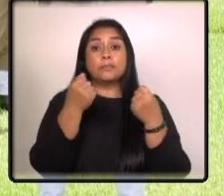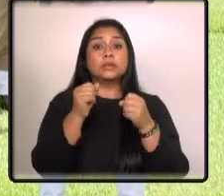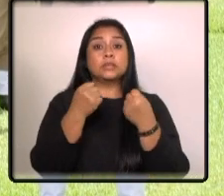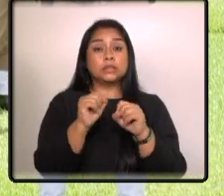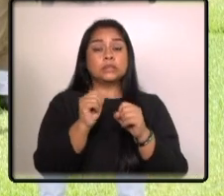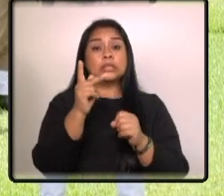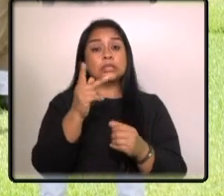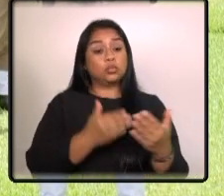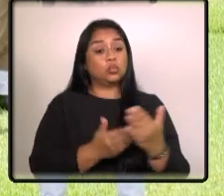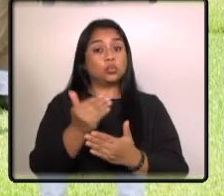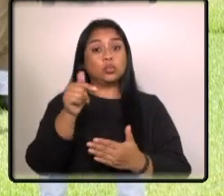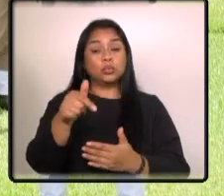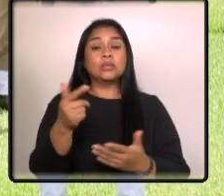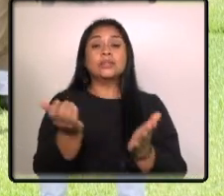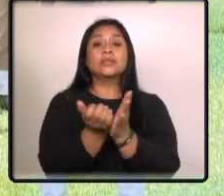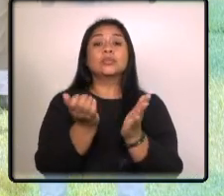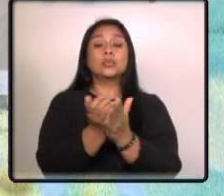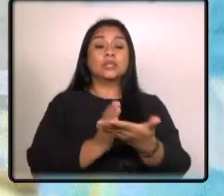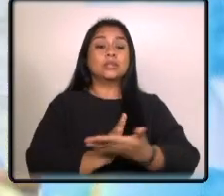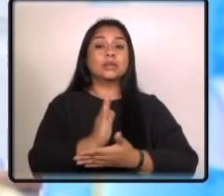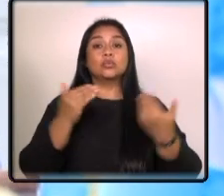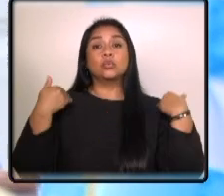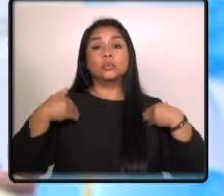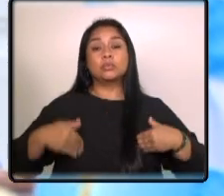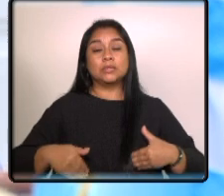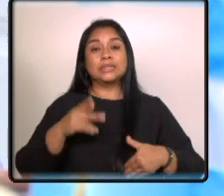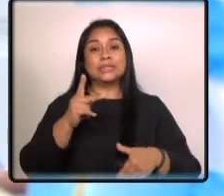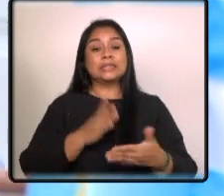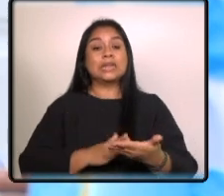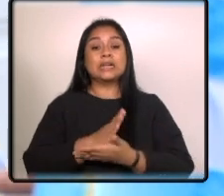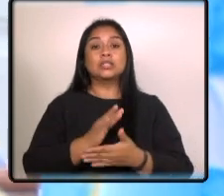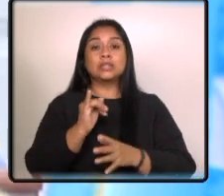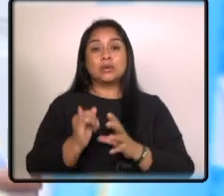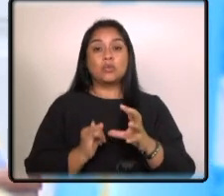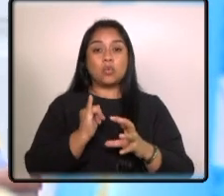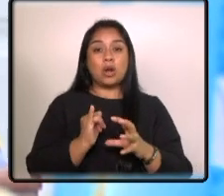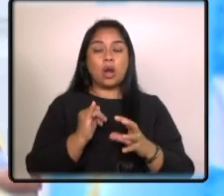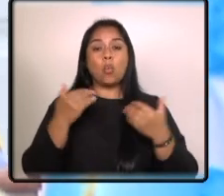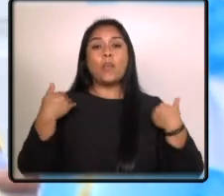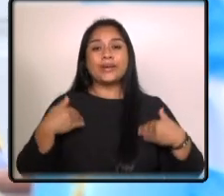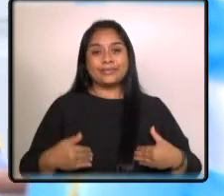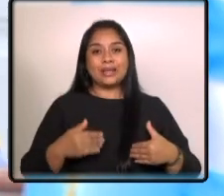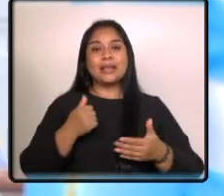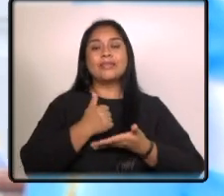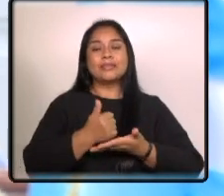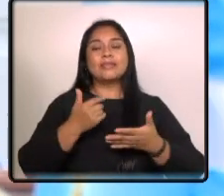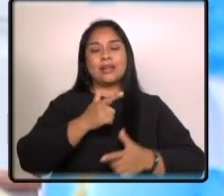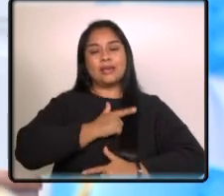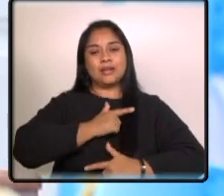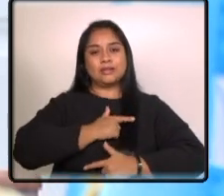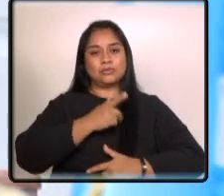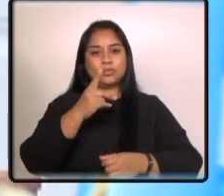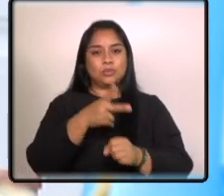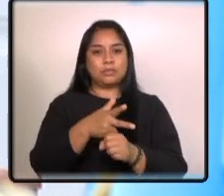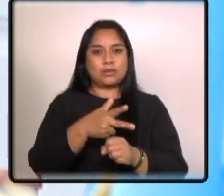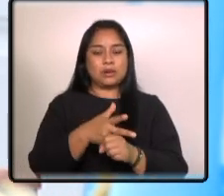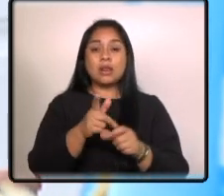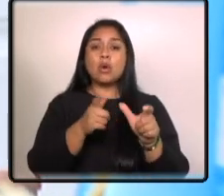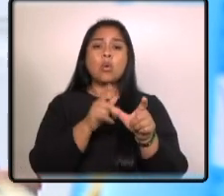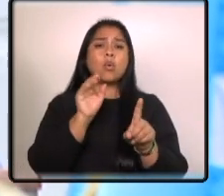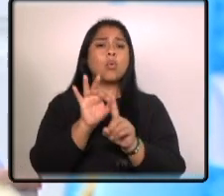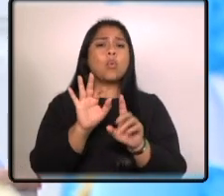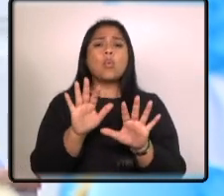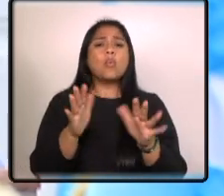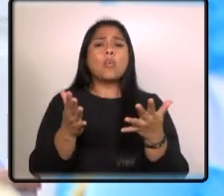inauguró la Escuela de Derechos Humanos y Derecho Internacional Humanitario del Ejército de Guatemala con el